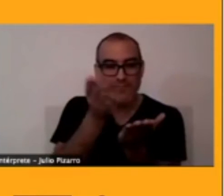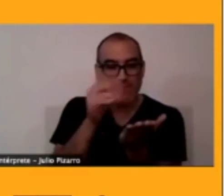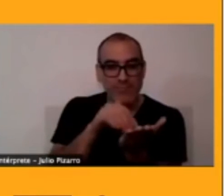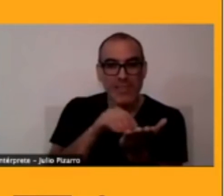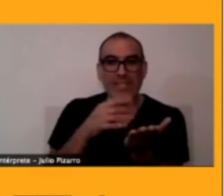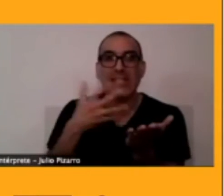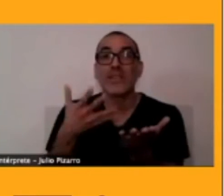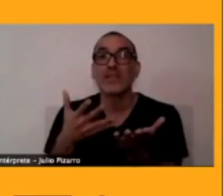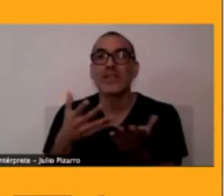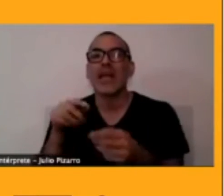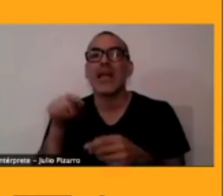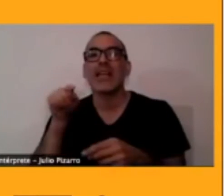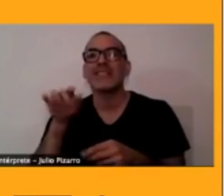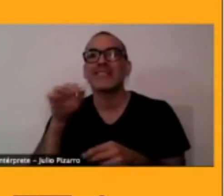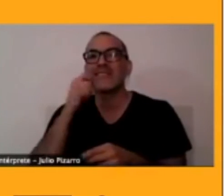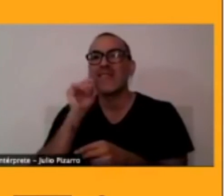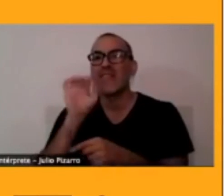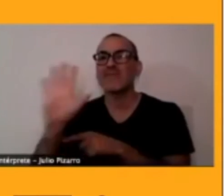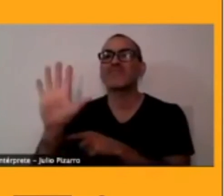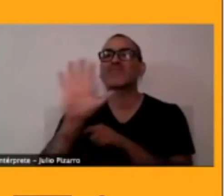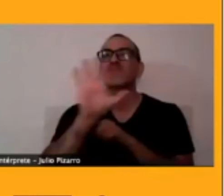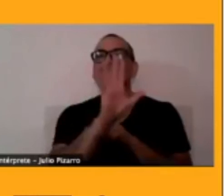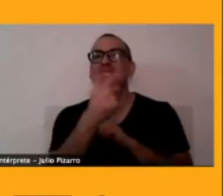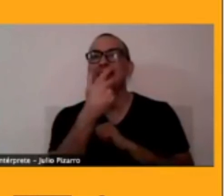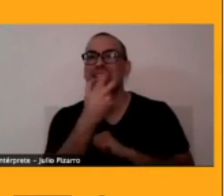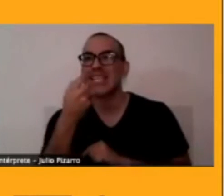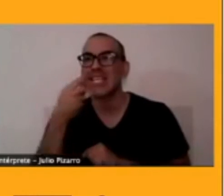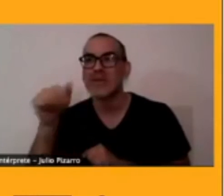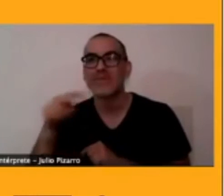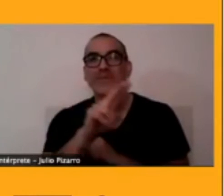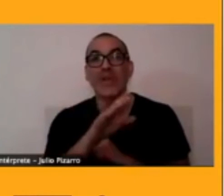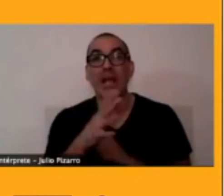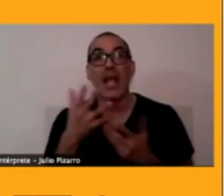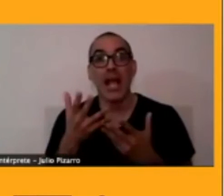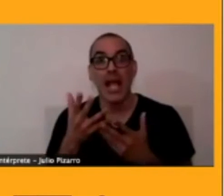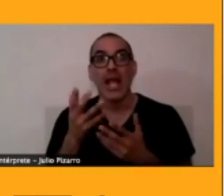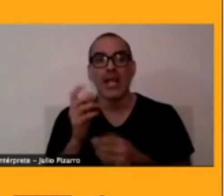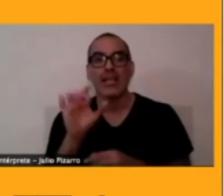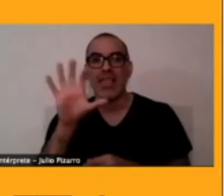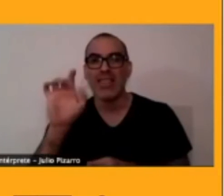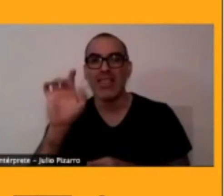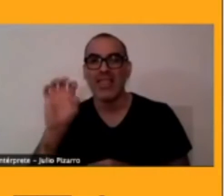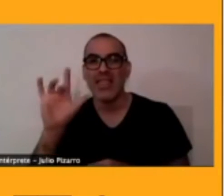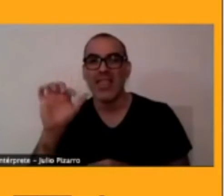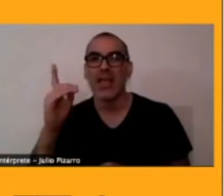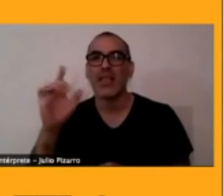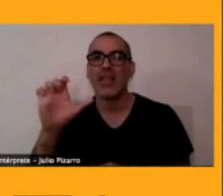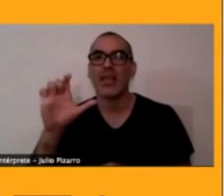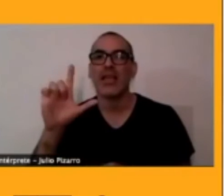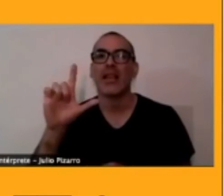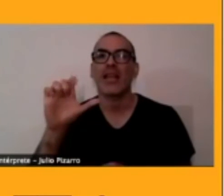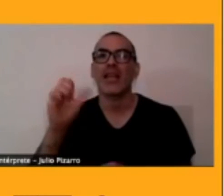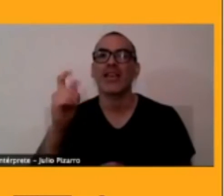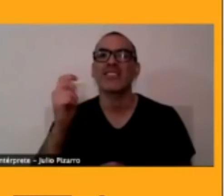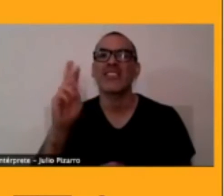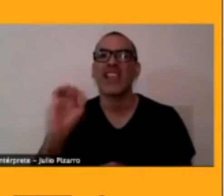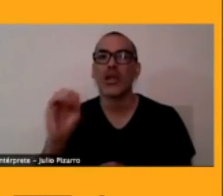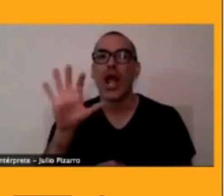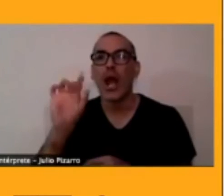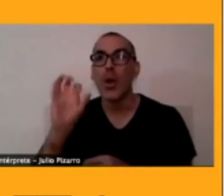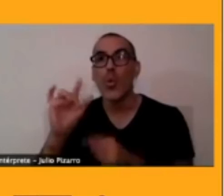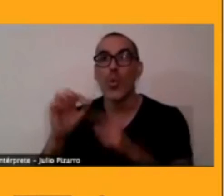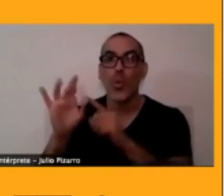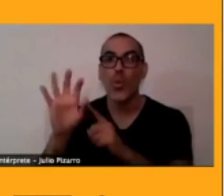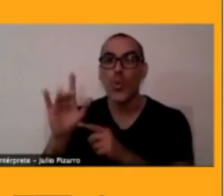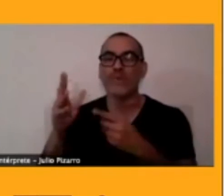o de letreo que tiene como matices de lengua extranjera.